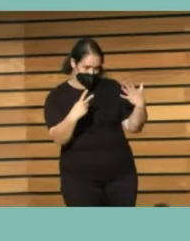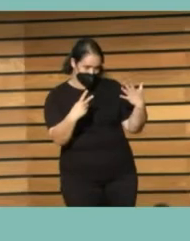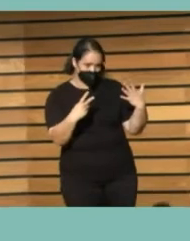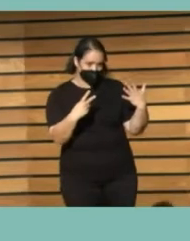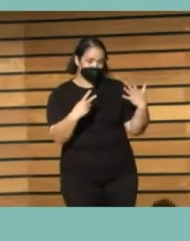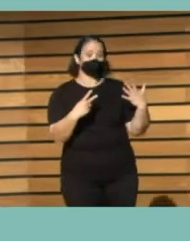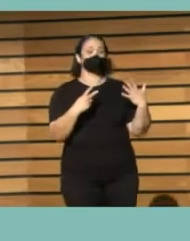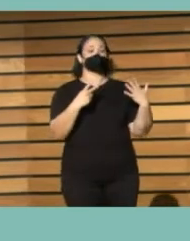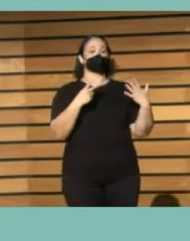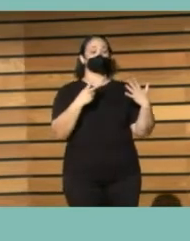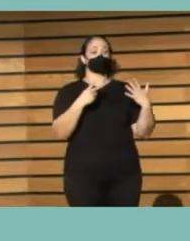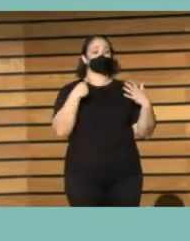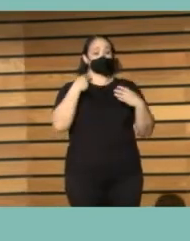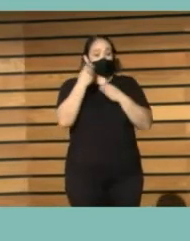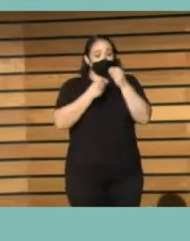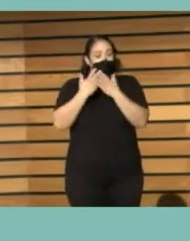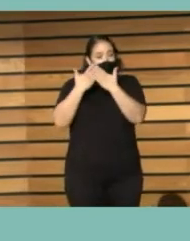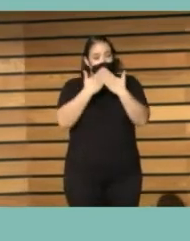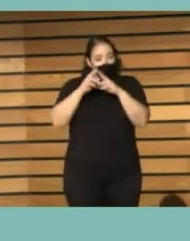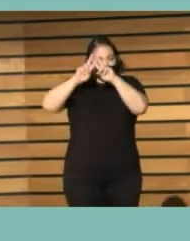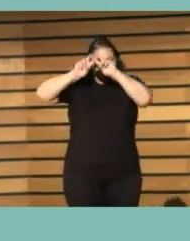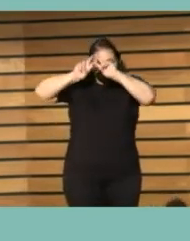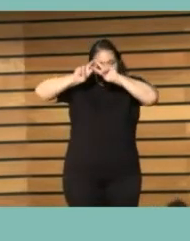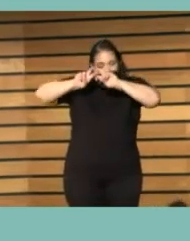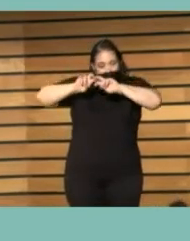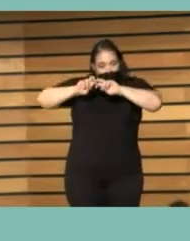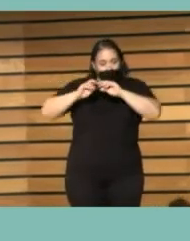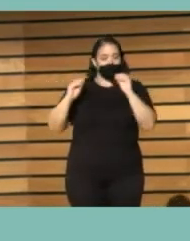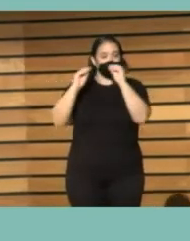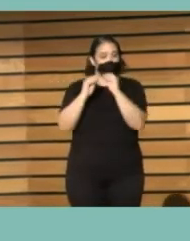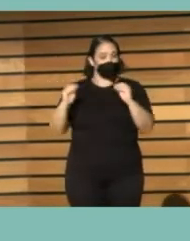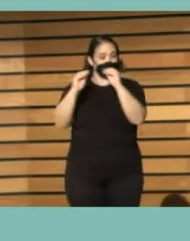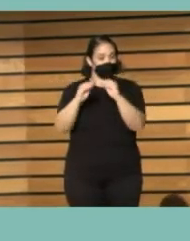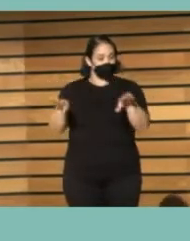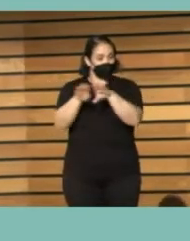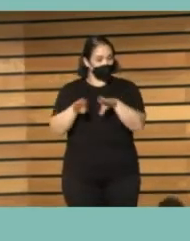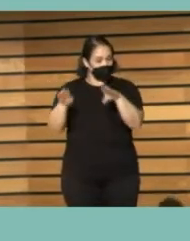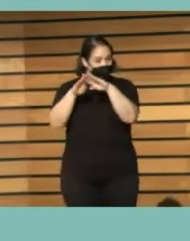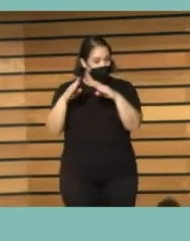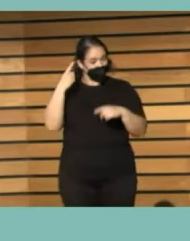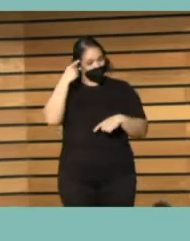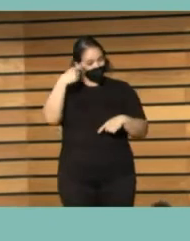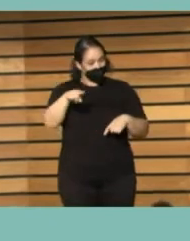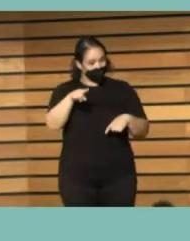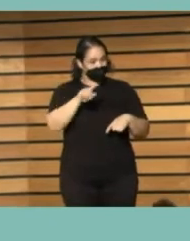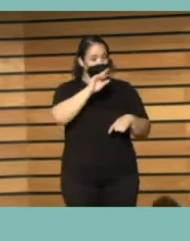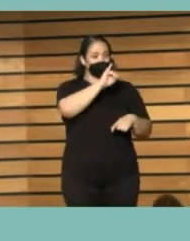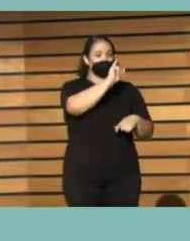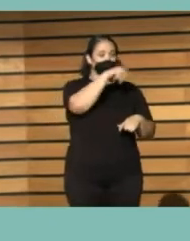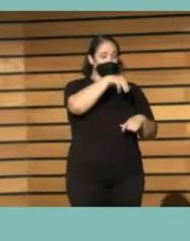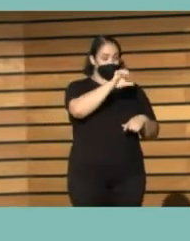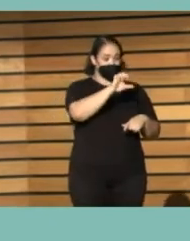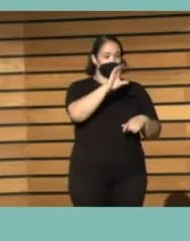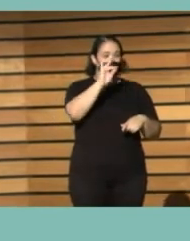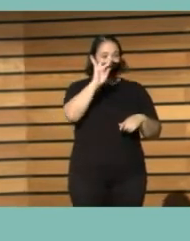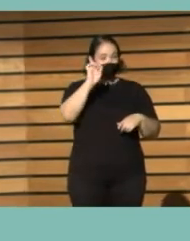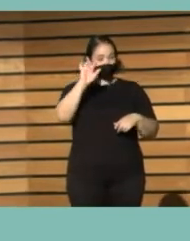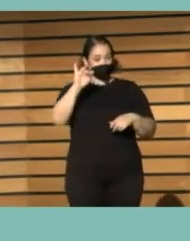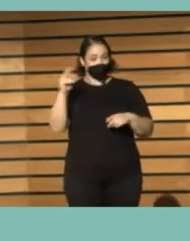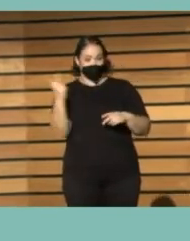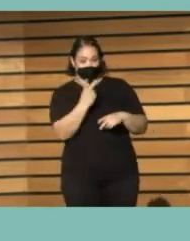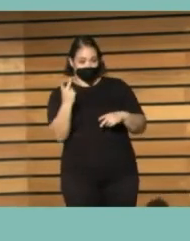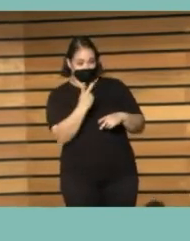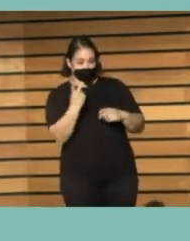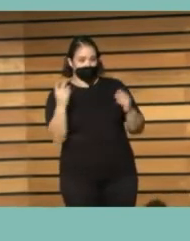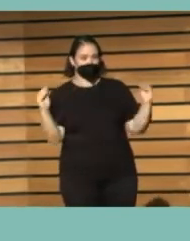pues realmente hemos hecho un estudio sobre las coincidencias del cuestionario de ALCIDA y del cuestionario del INE, y las coincidencias han sido